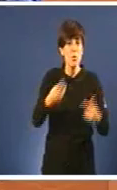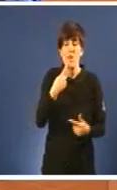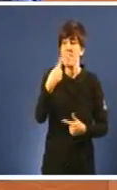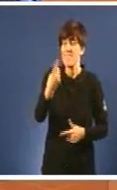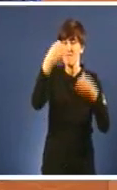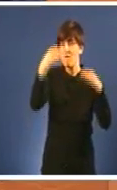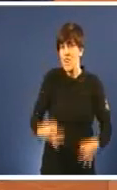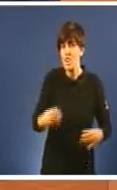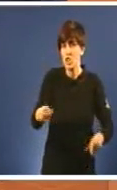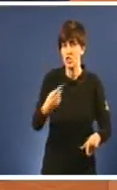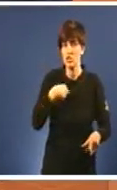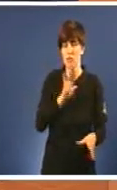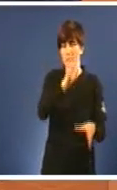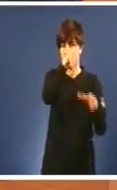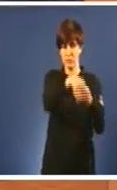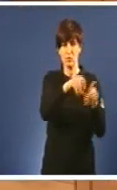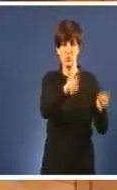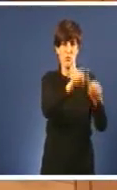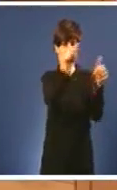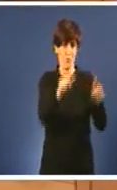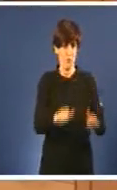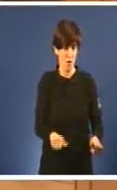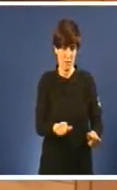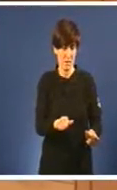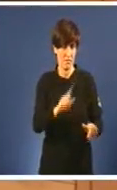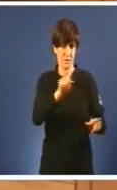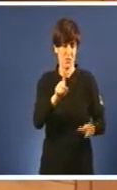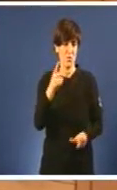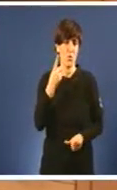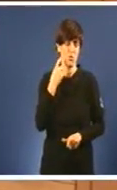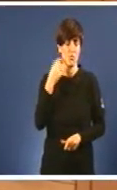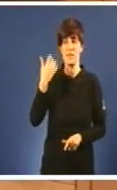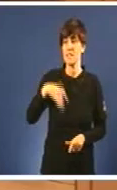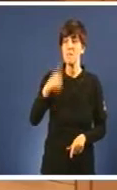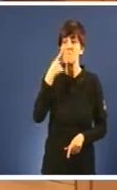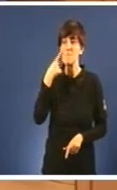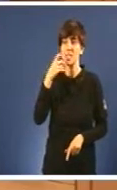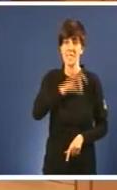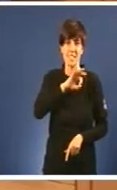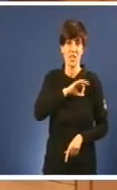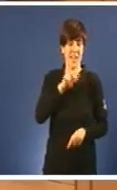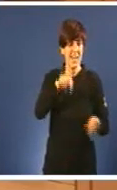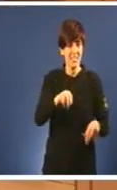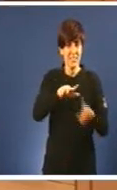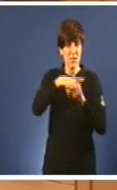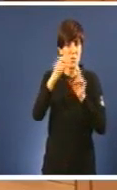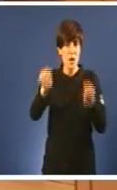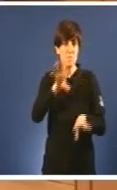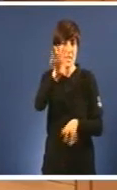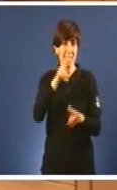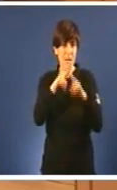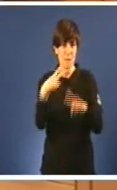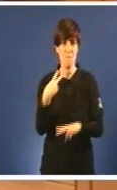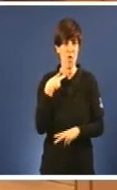non vou entrar Nas súas descalificacións Estou acostumbrado Mire, señoría Esto non é Venezuela Yo podo